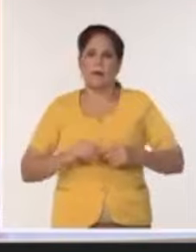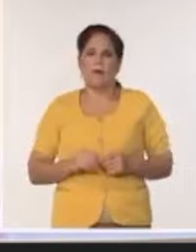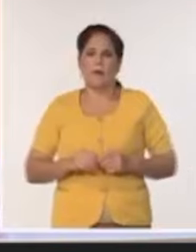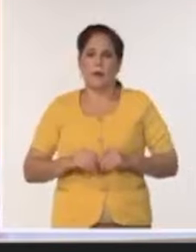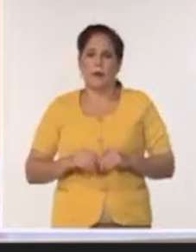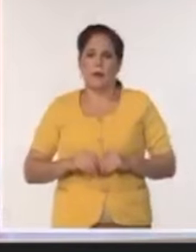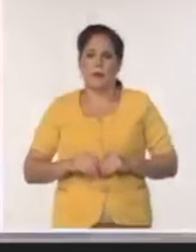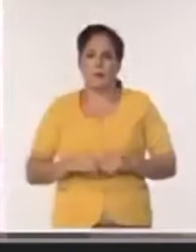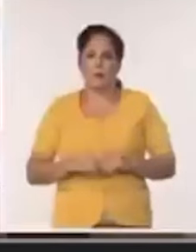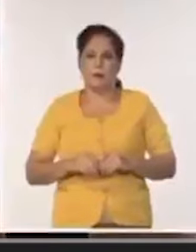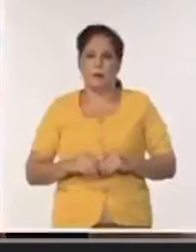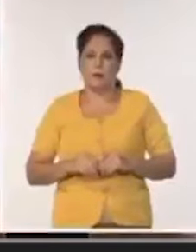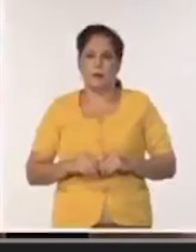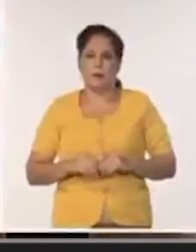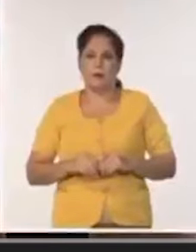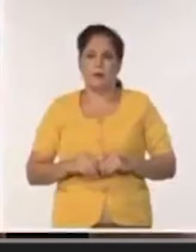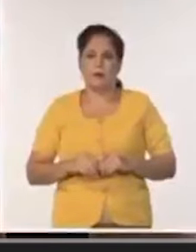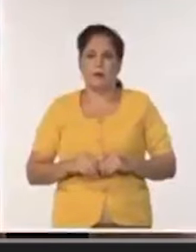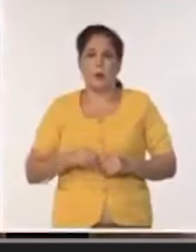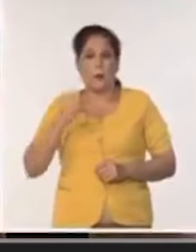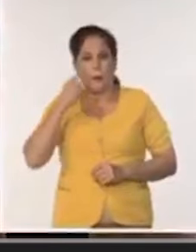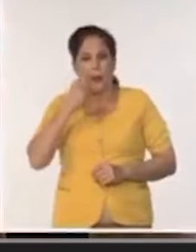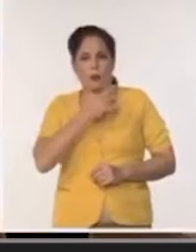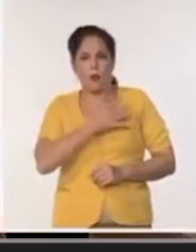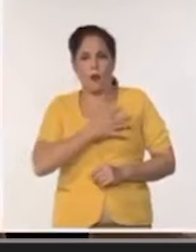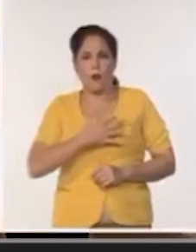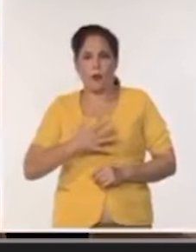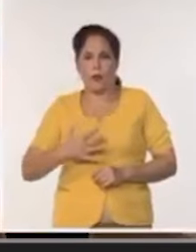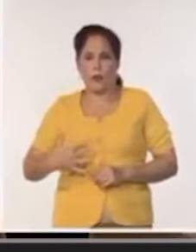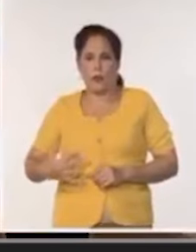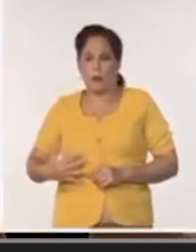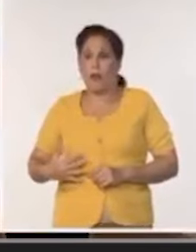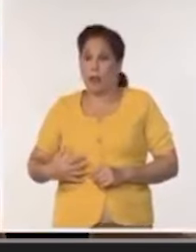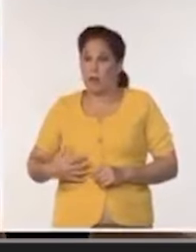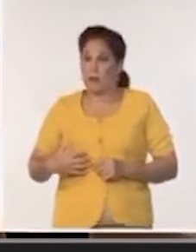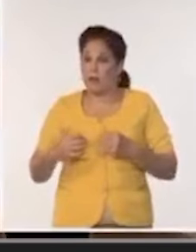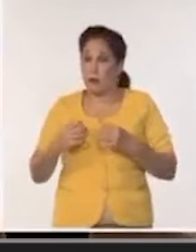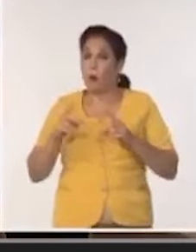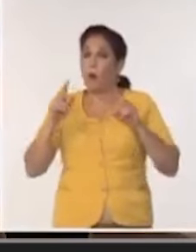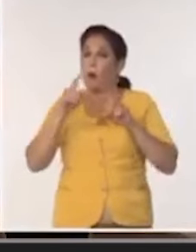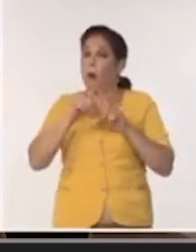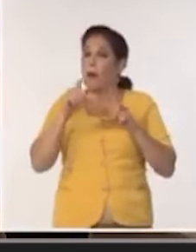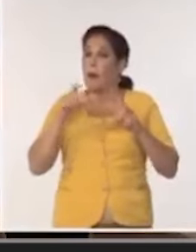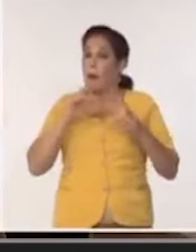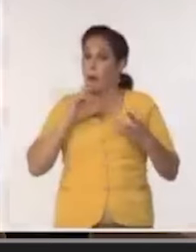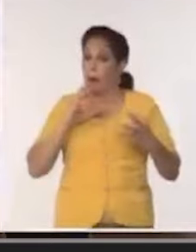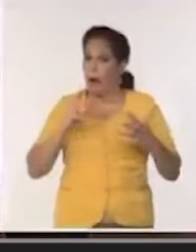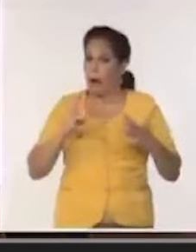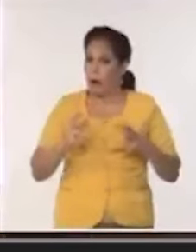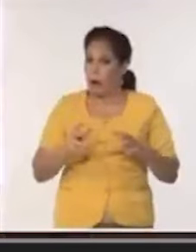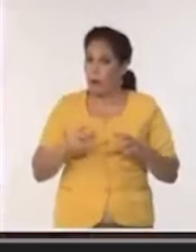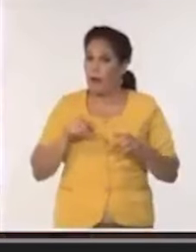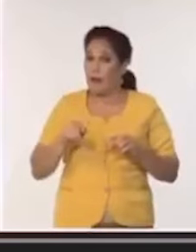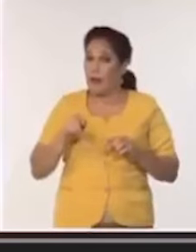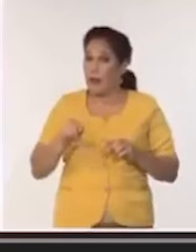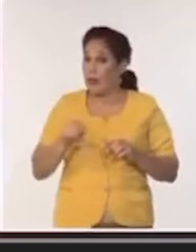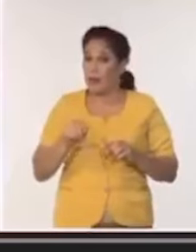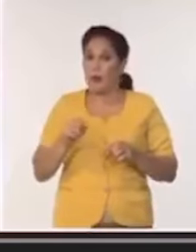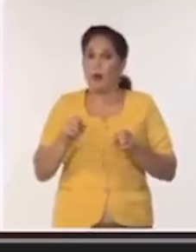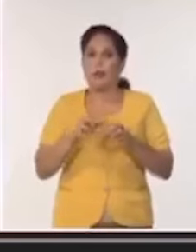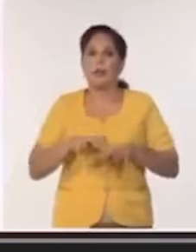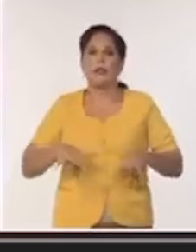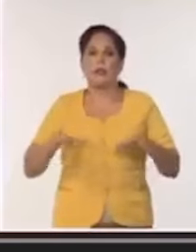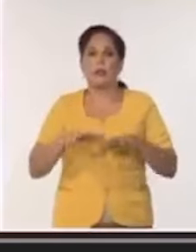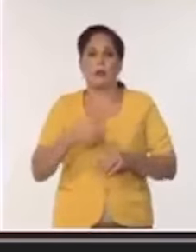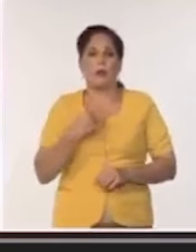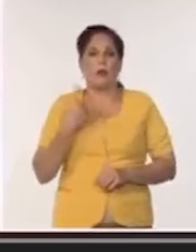Yo creo que con enorme sensibilidad Rafael abordó un tema que es complicado y que ha sido una de las problemáticas que hemos